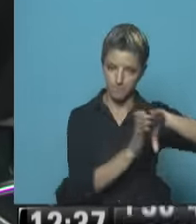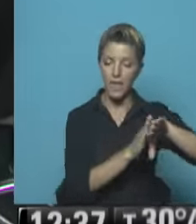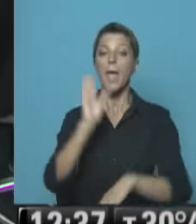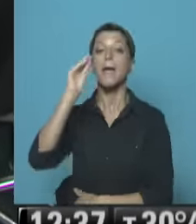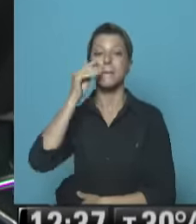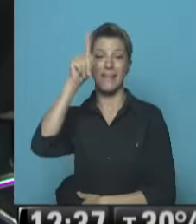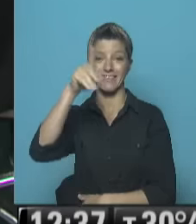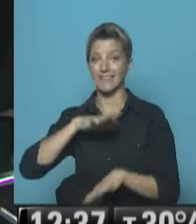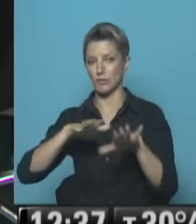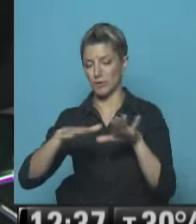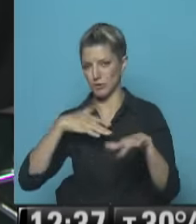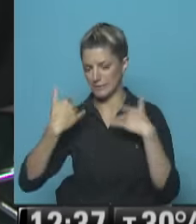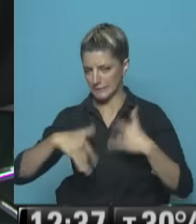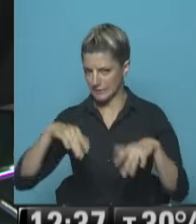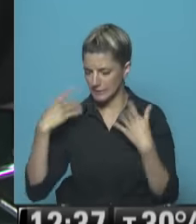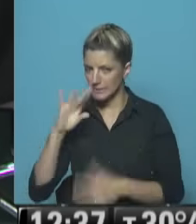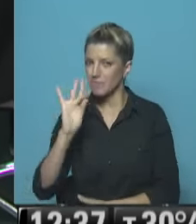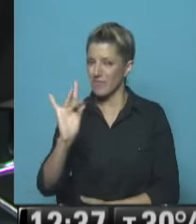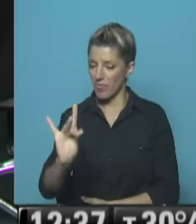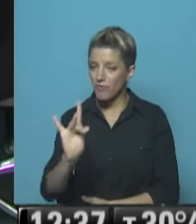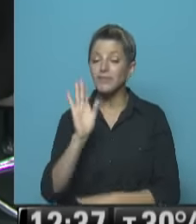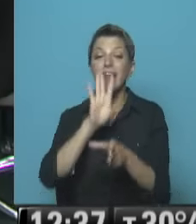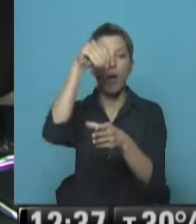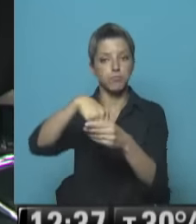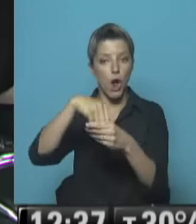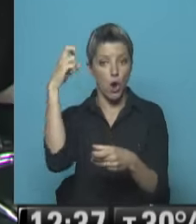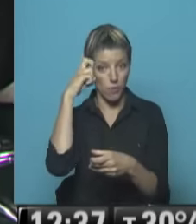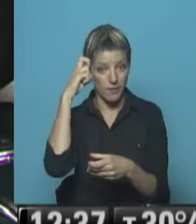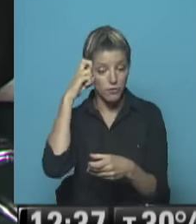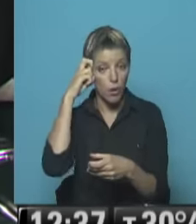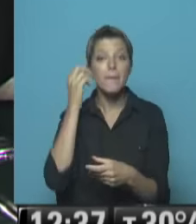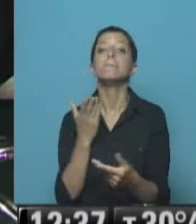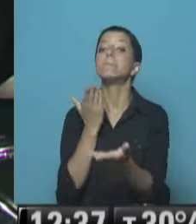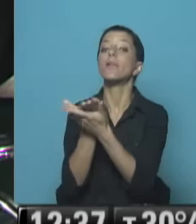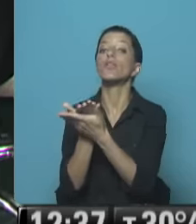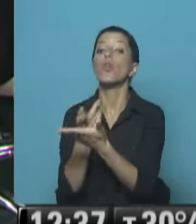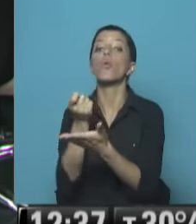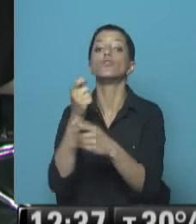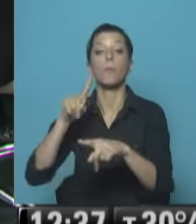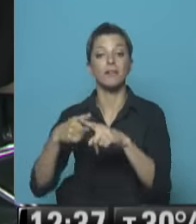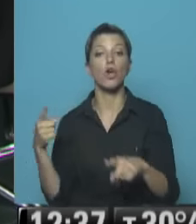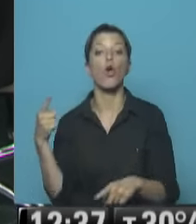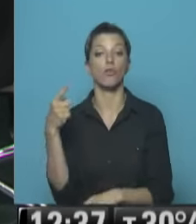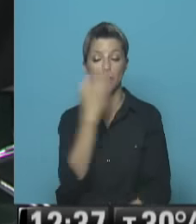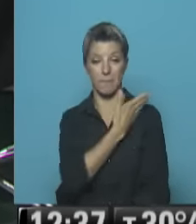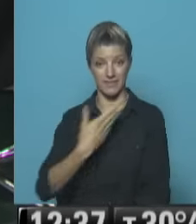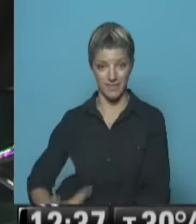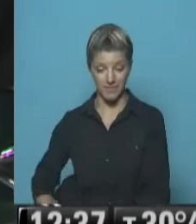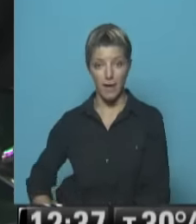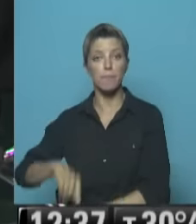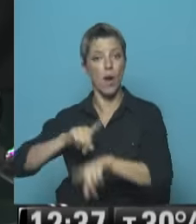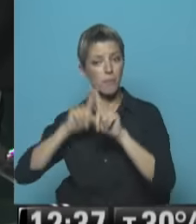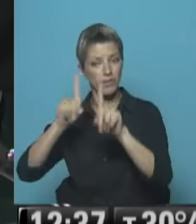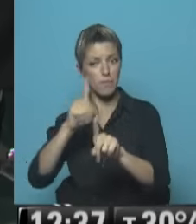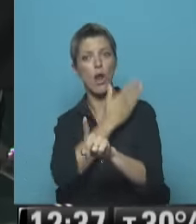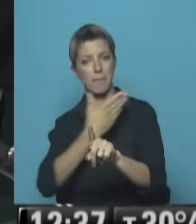extremadamente compleja en el Parlamento Con el juicio político a la Presidenta y también la Presidenta está cuestionando